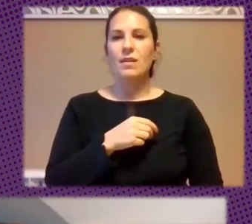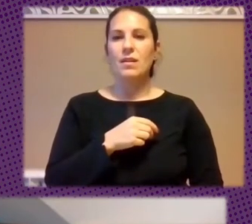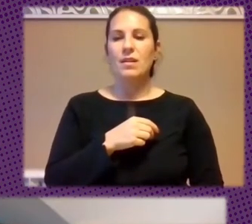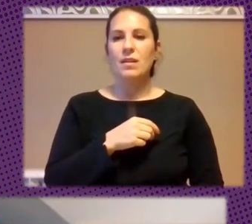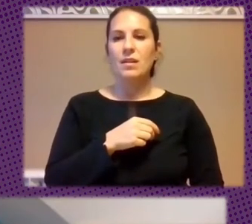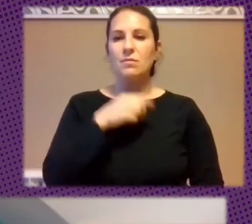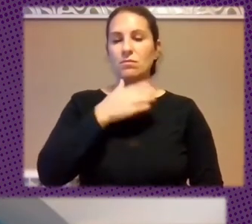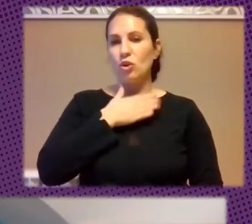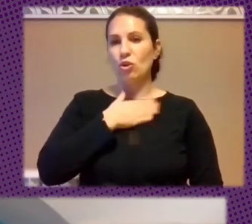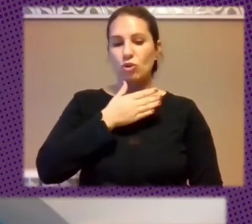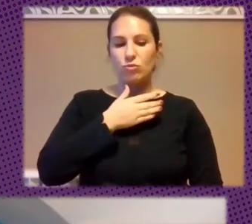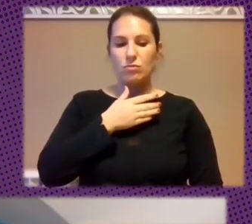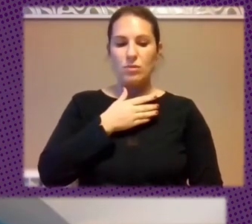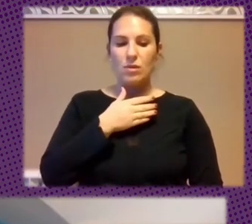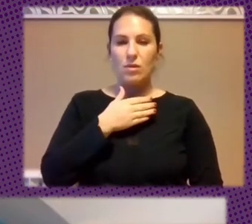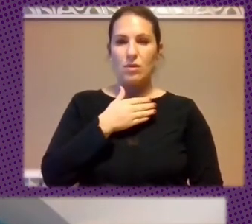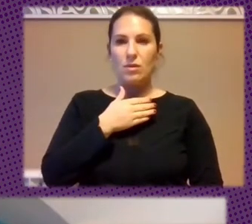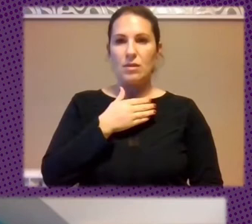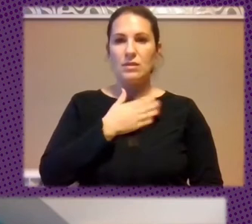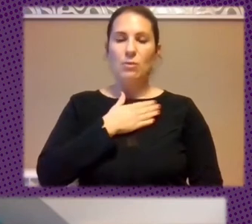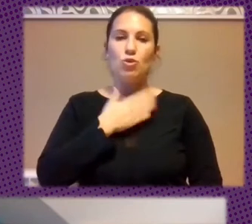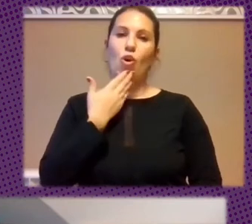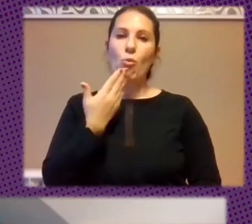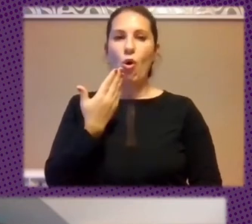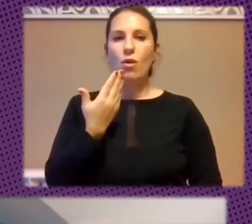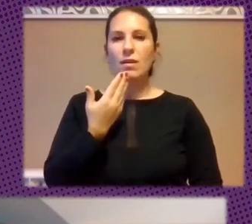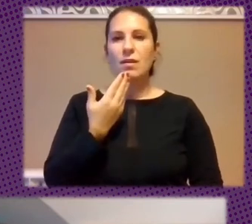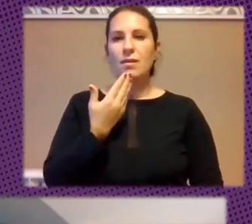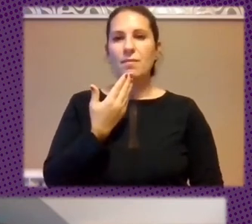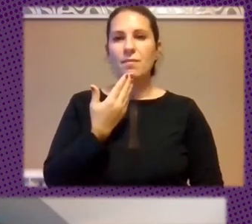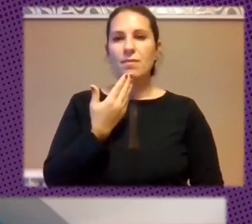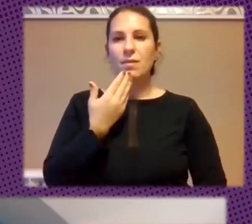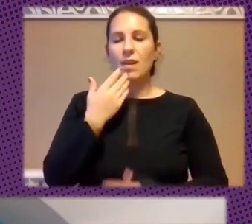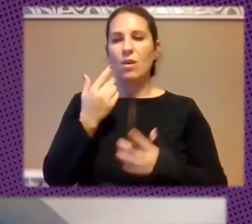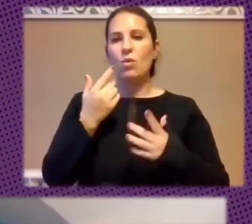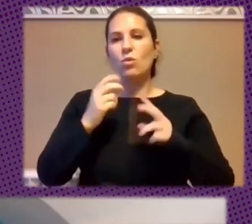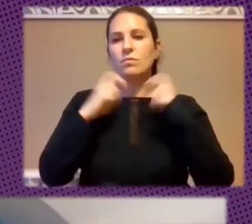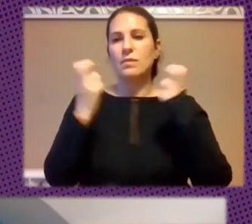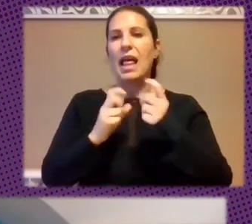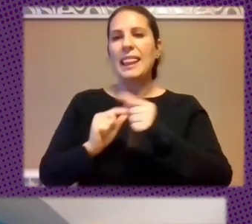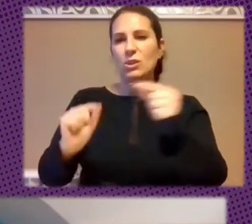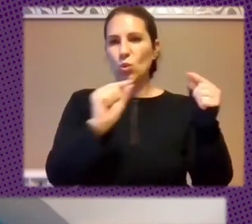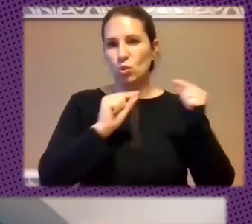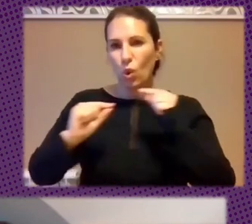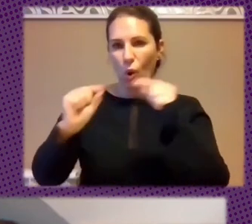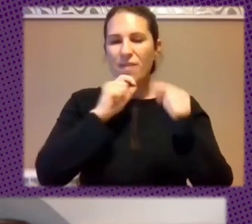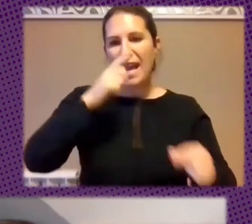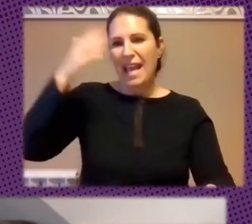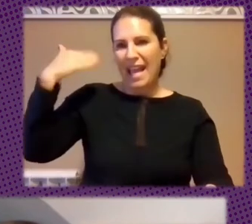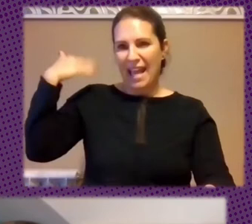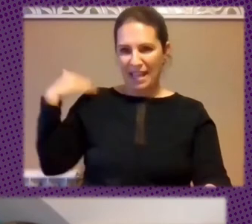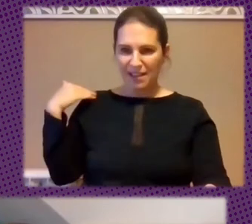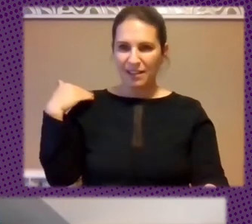De Una Manera Old School Con Discussion Board De Los Que Se Usaban Hace Muchos